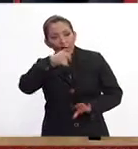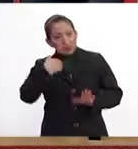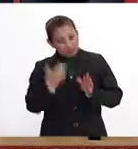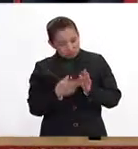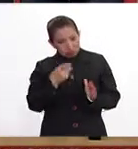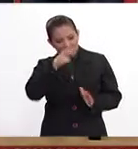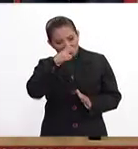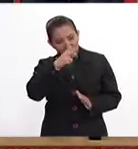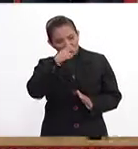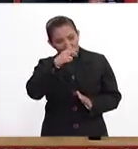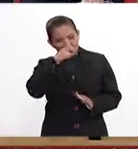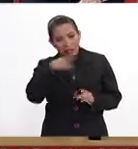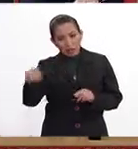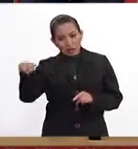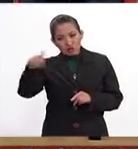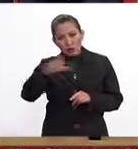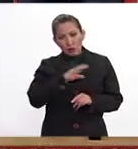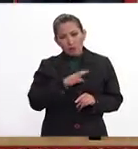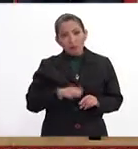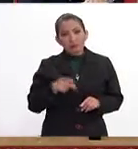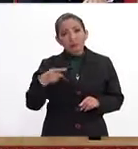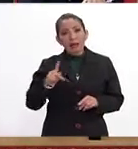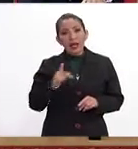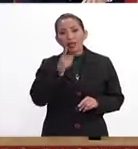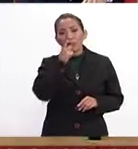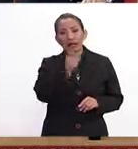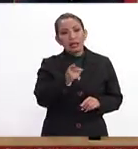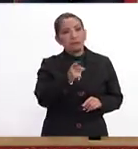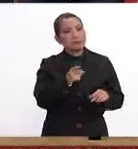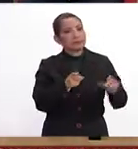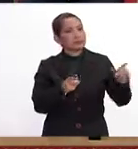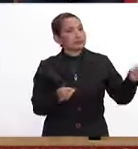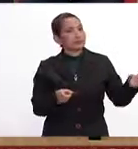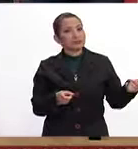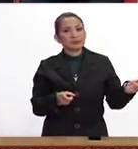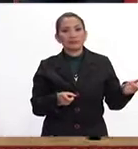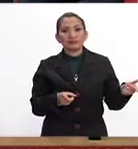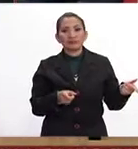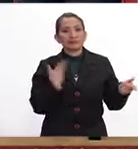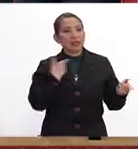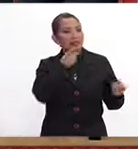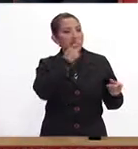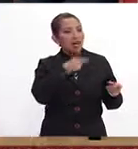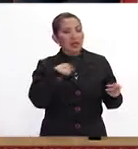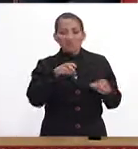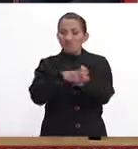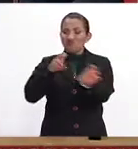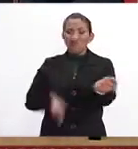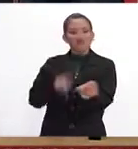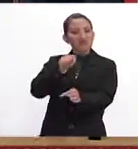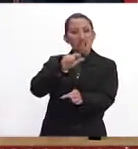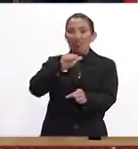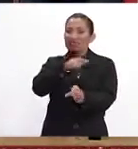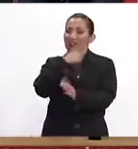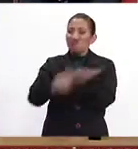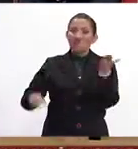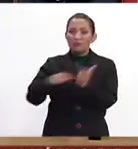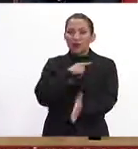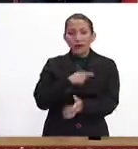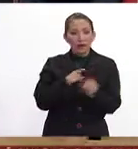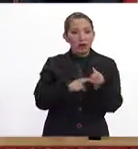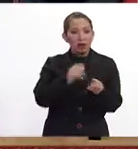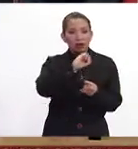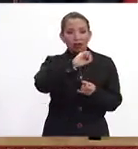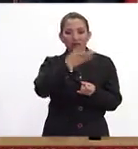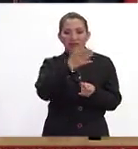contundente, sobre todo en su campaña. Ya mencionaste varios puntos que en principio dijo que se iba a salir del Tratado de Libre Comercio. Posturas como el